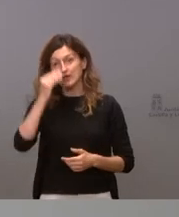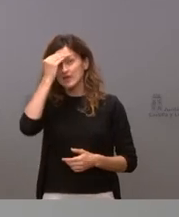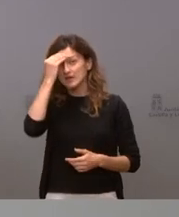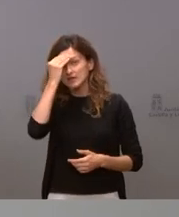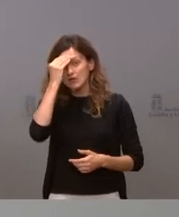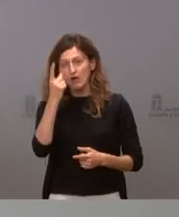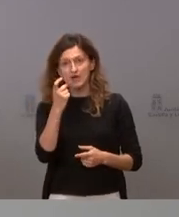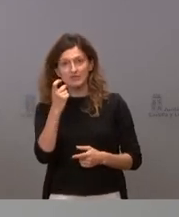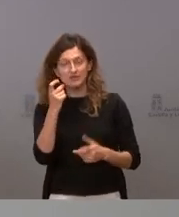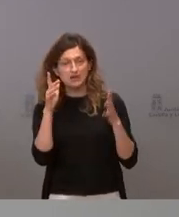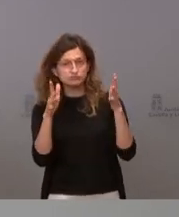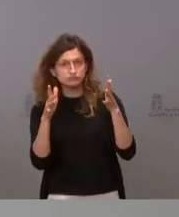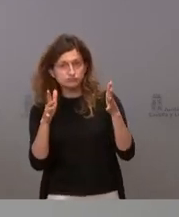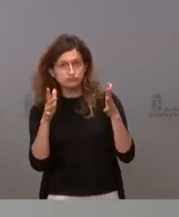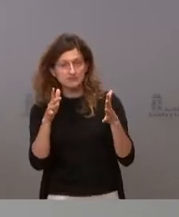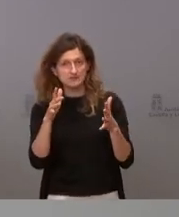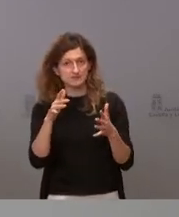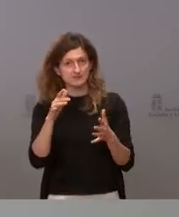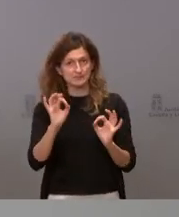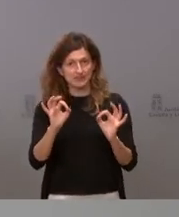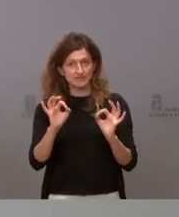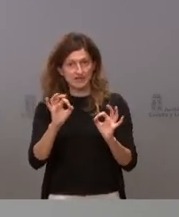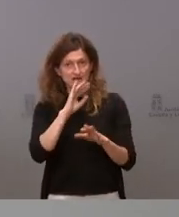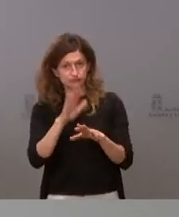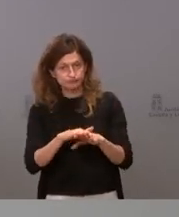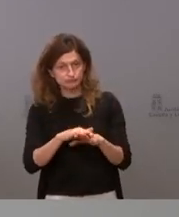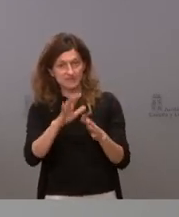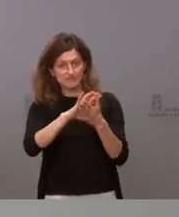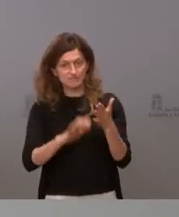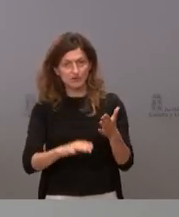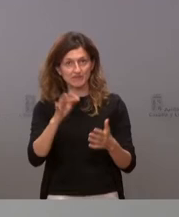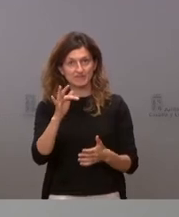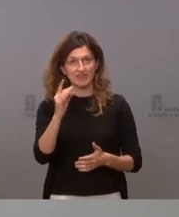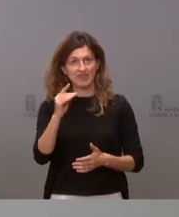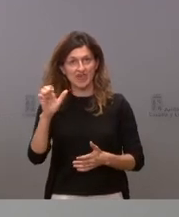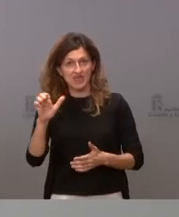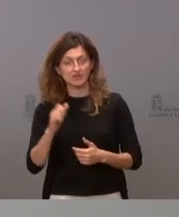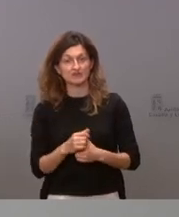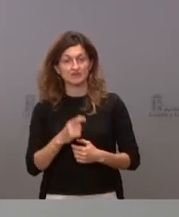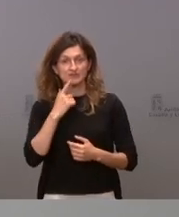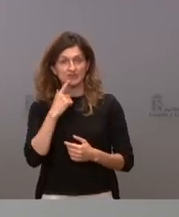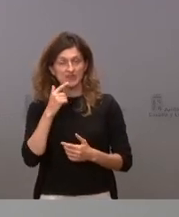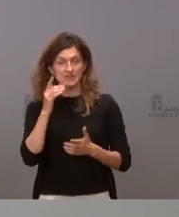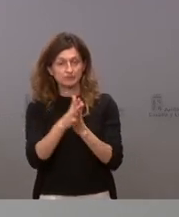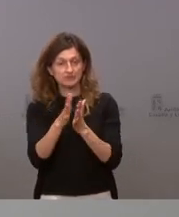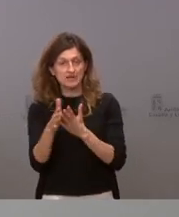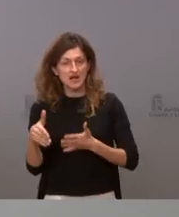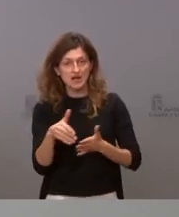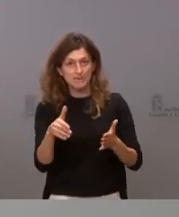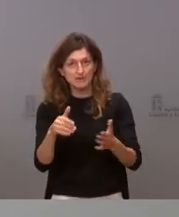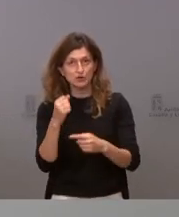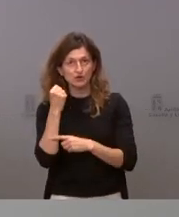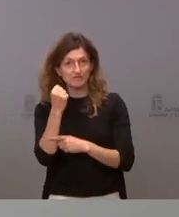hacer caso a las recomendaciones científicas, que es necesario hacer caso a los informes de la OCDE. Nos dicen por qué camino tenemos que seguir, que es el de los